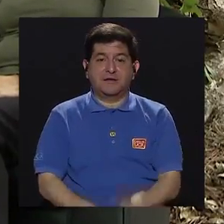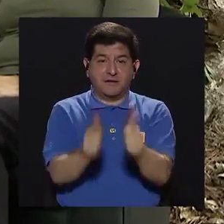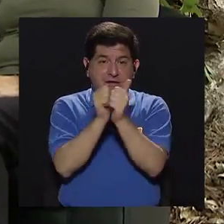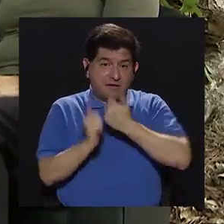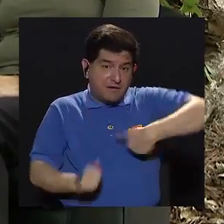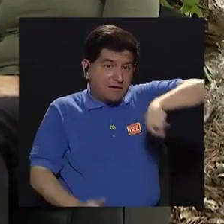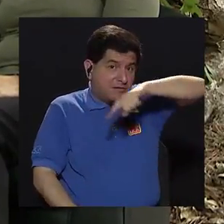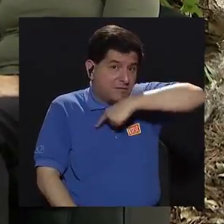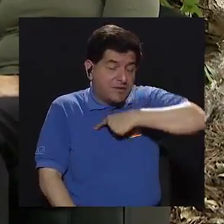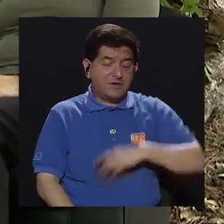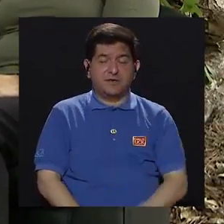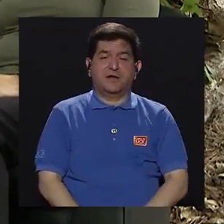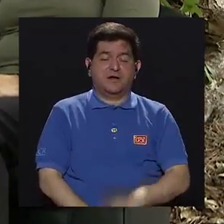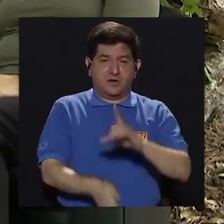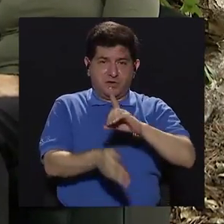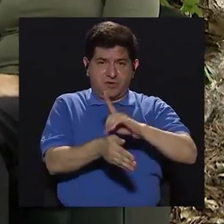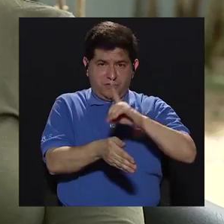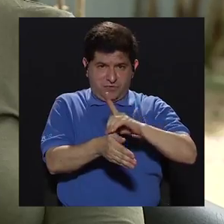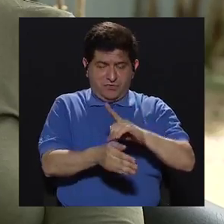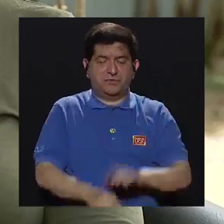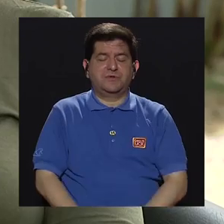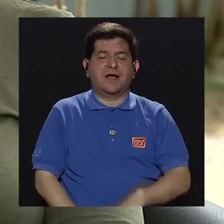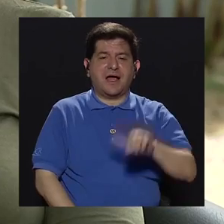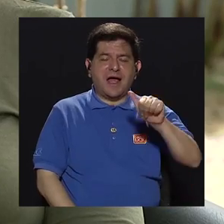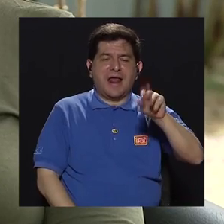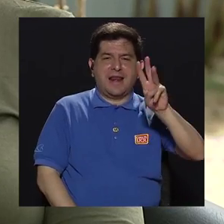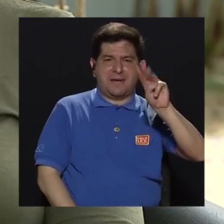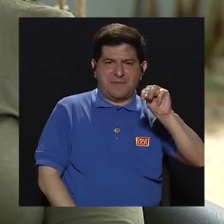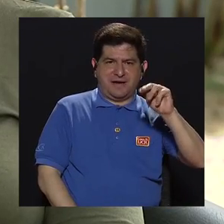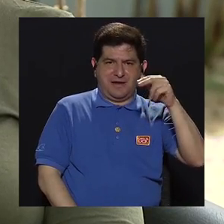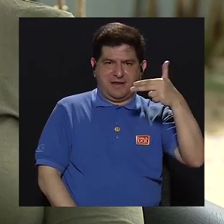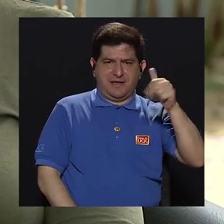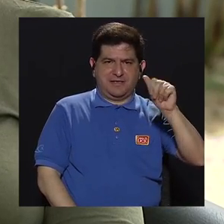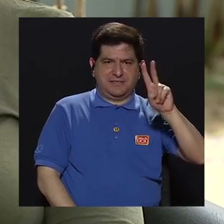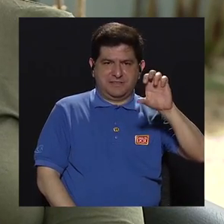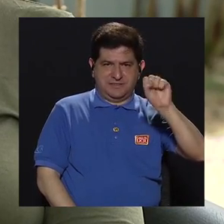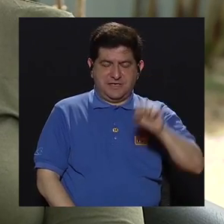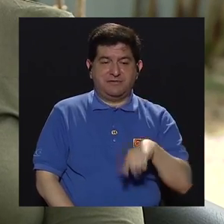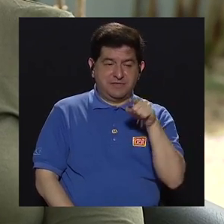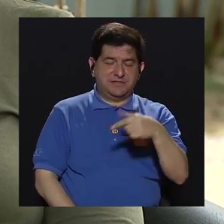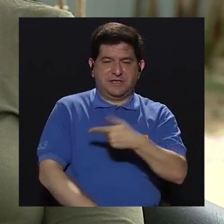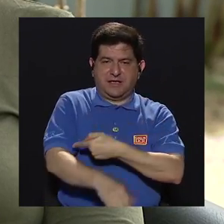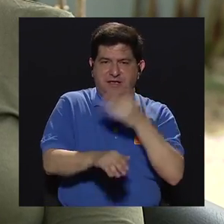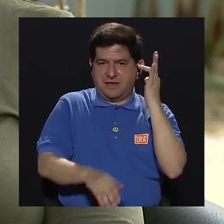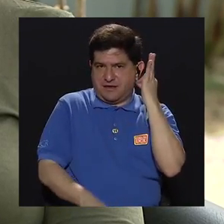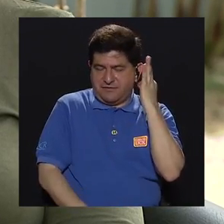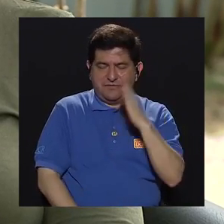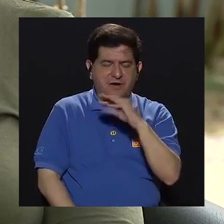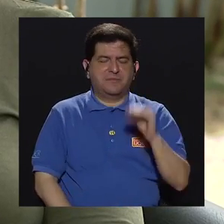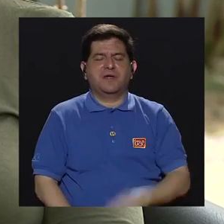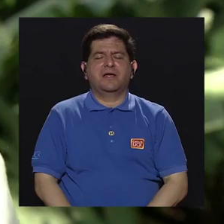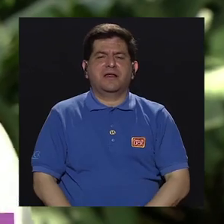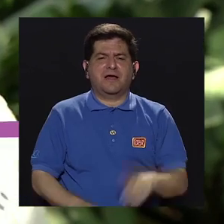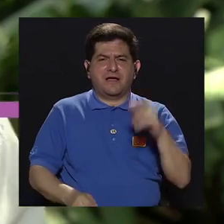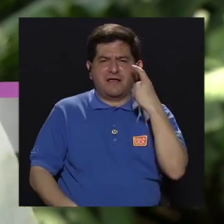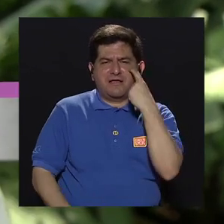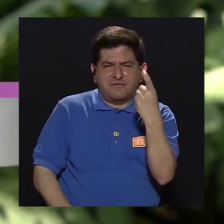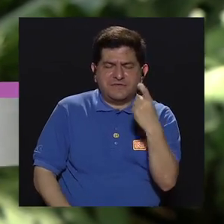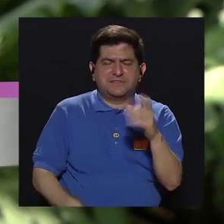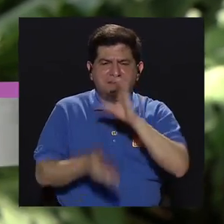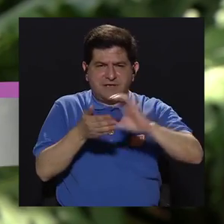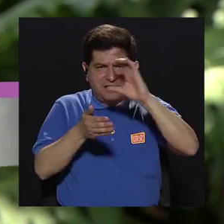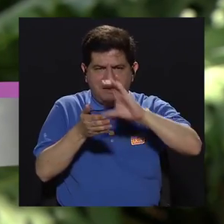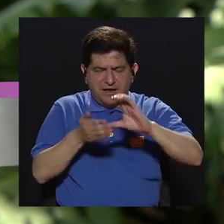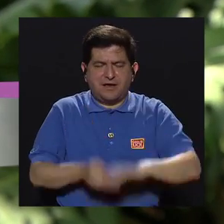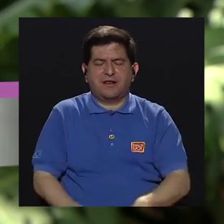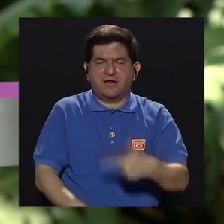nos acompaña la doctora Ana María Chávez, quien es enfermera y actualmente fiscal del Colegio de Enfermeras. Ana María,